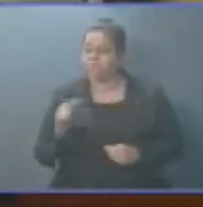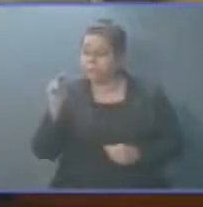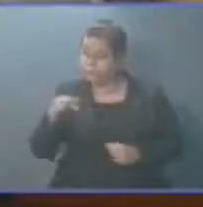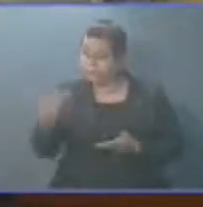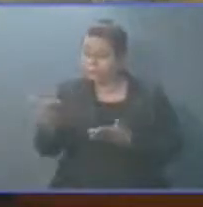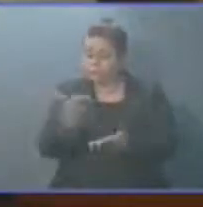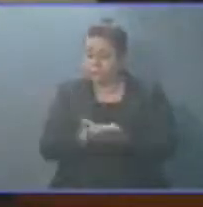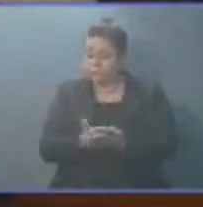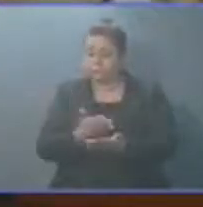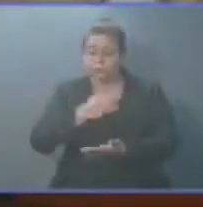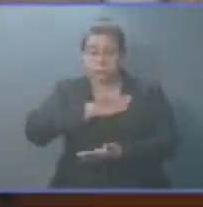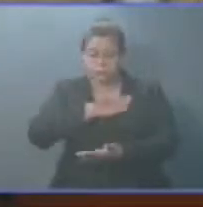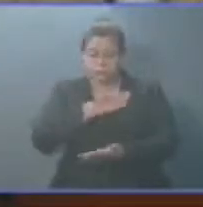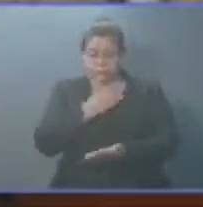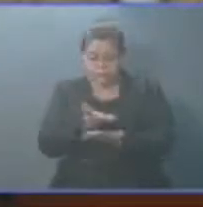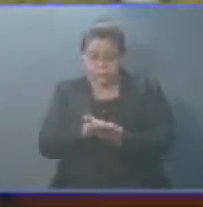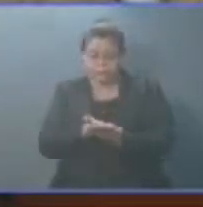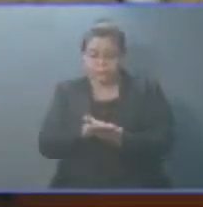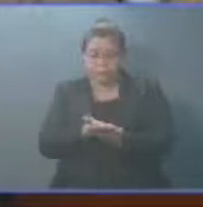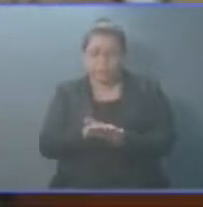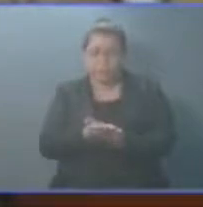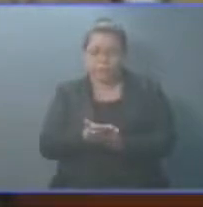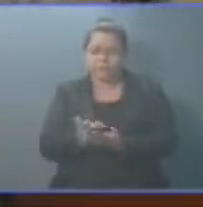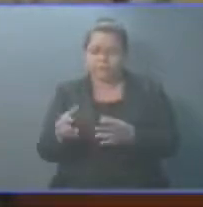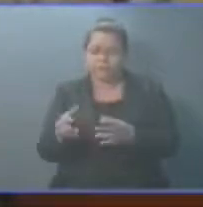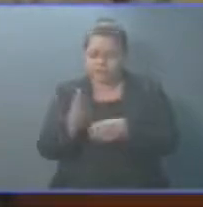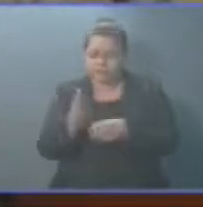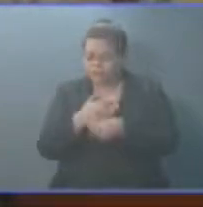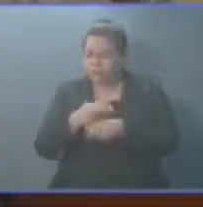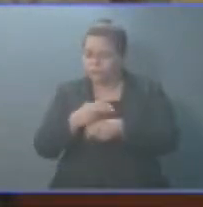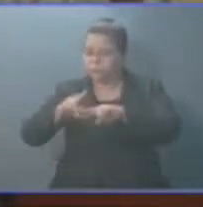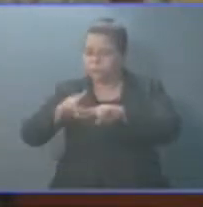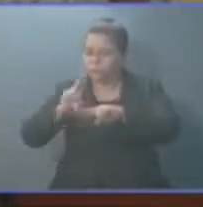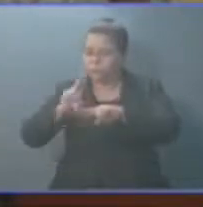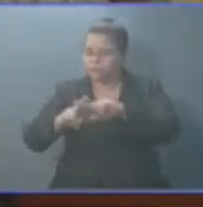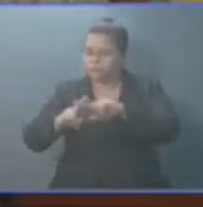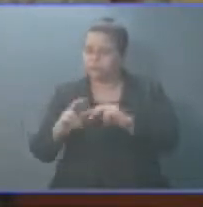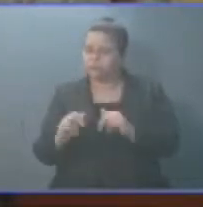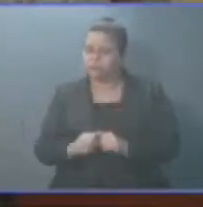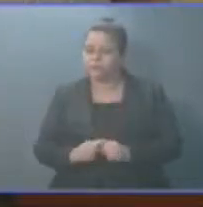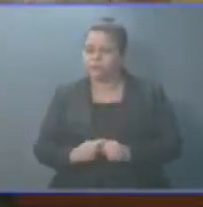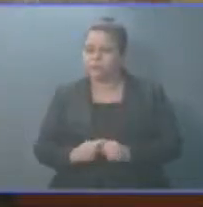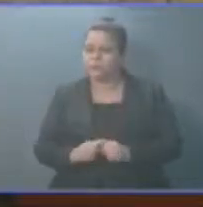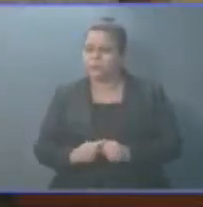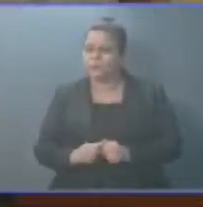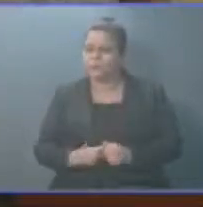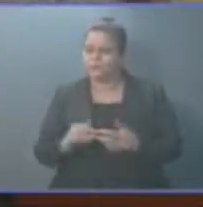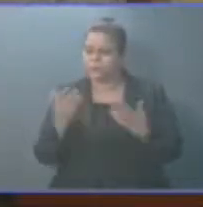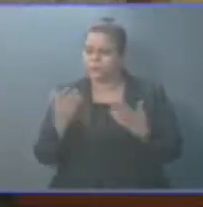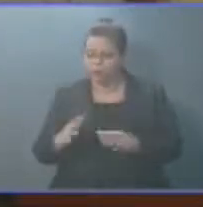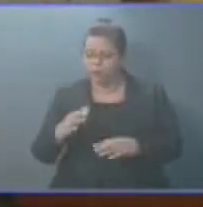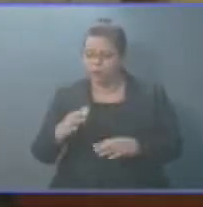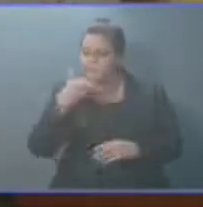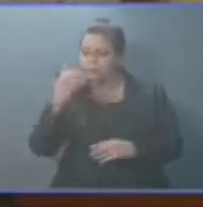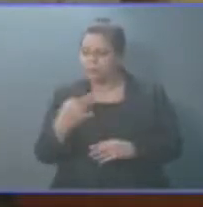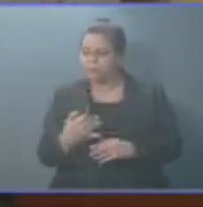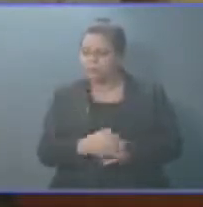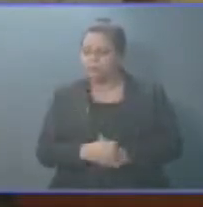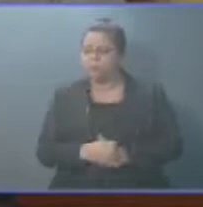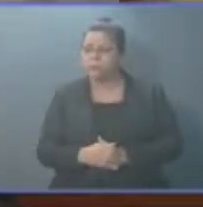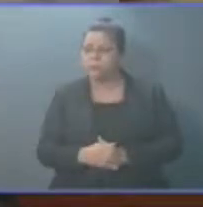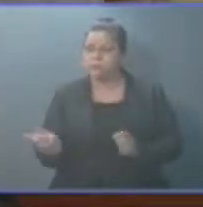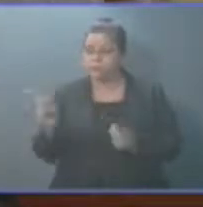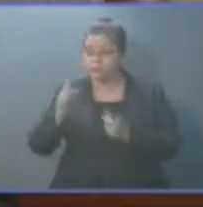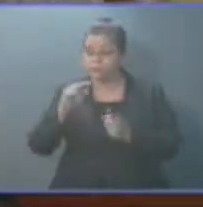propuesta de este servidor, esa propuesta del Grupo Parlamentario de Arena, donde realmente, al